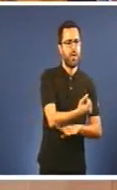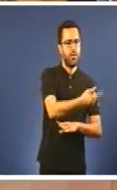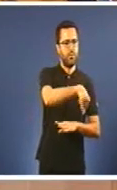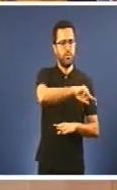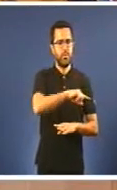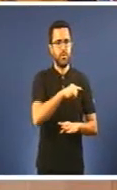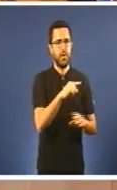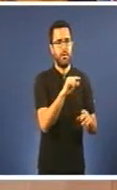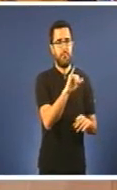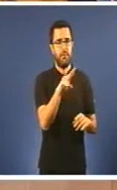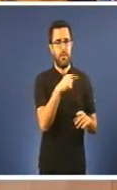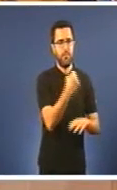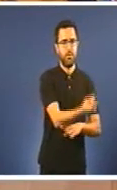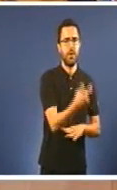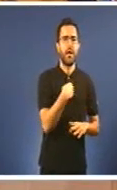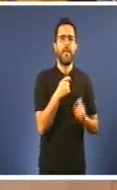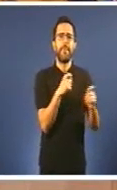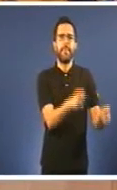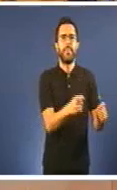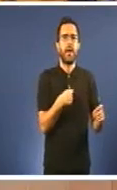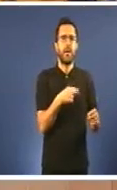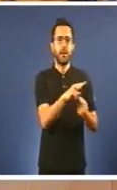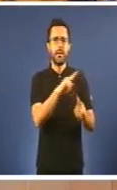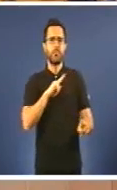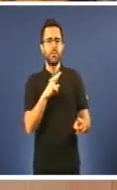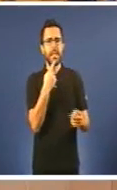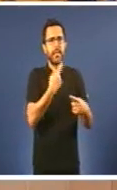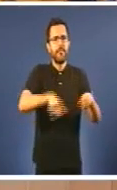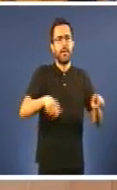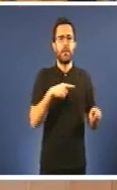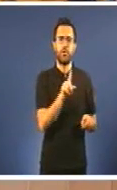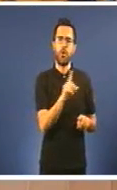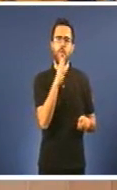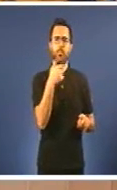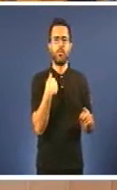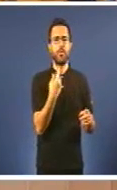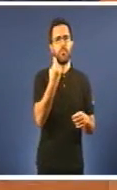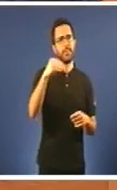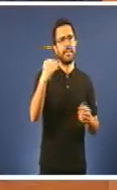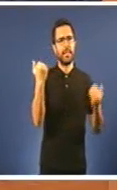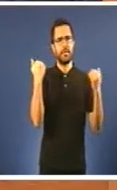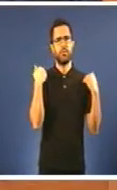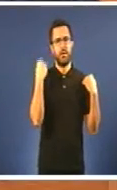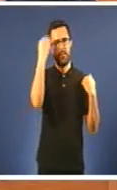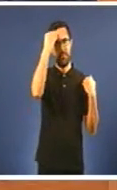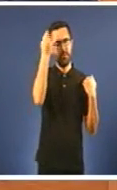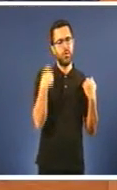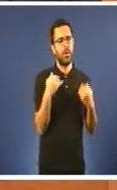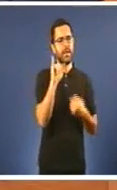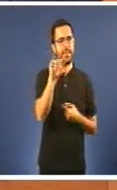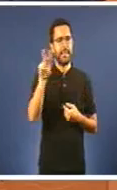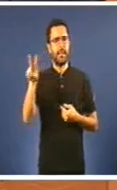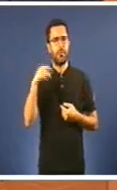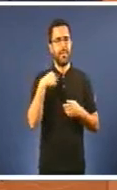Está dando unha resposta distinta que estou dando eu Non, porque é un presidente responsable E porque supoño que Izquierda Unida de Asturias é